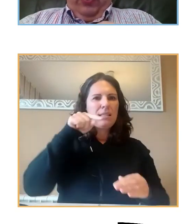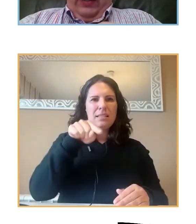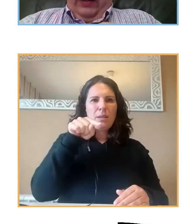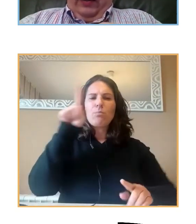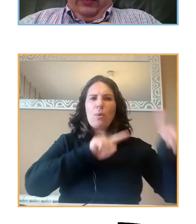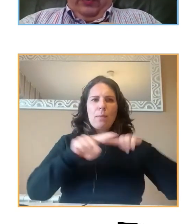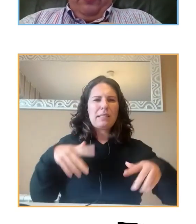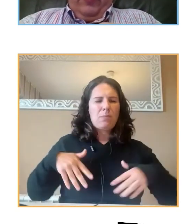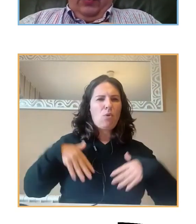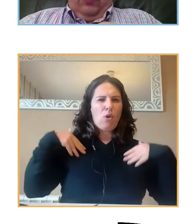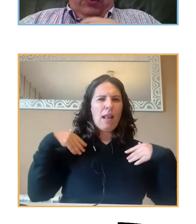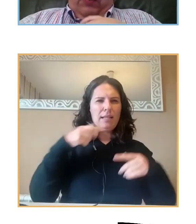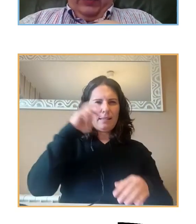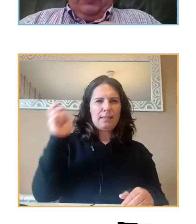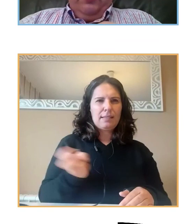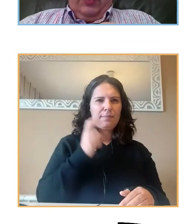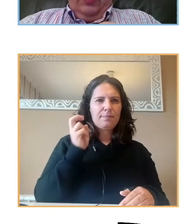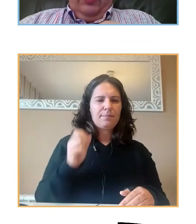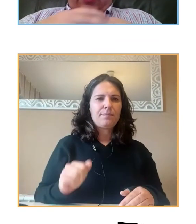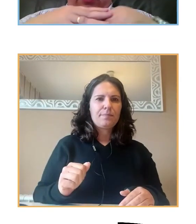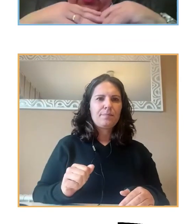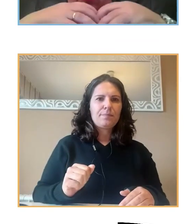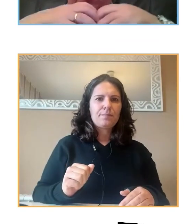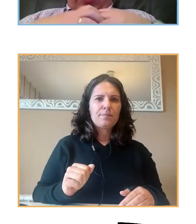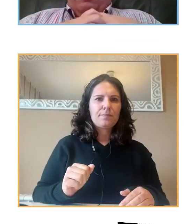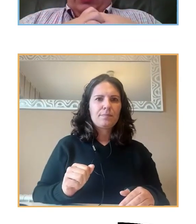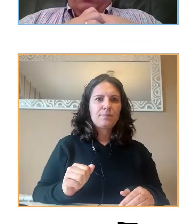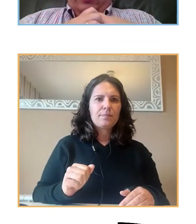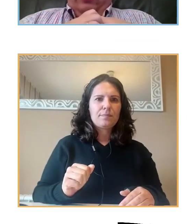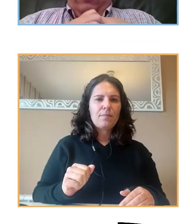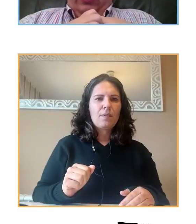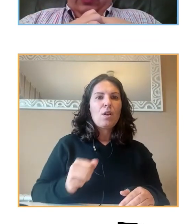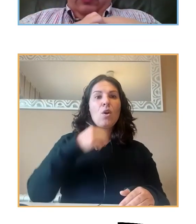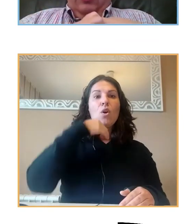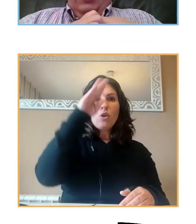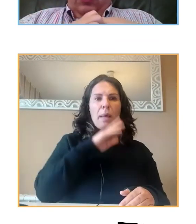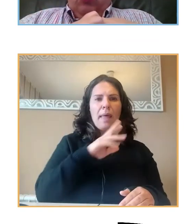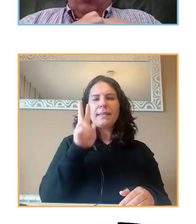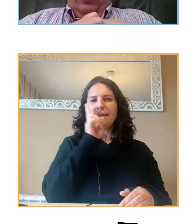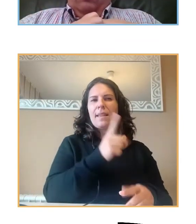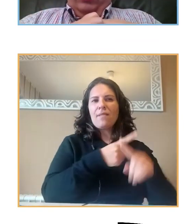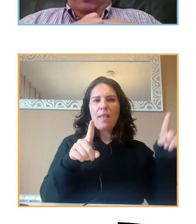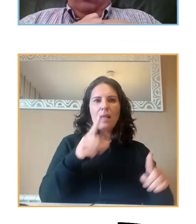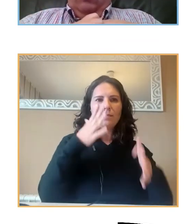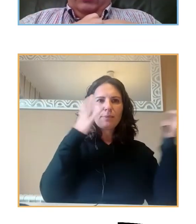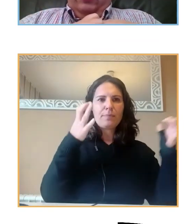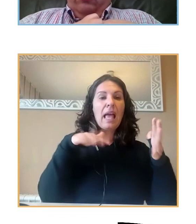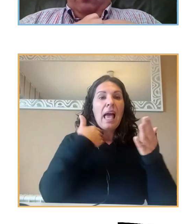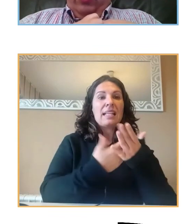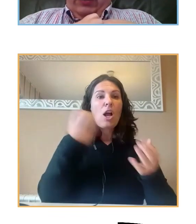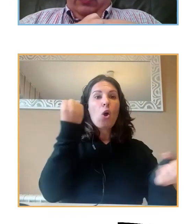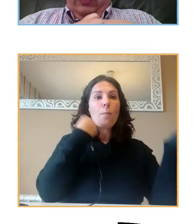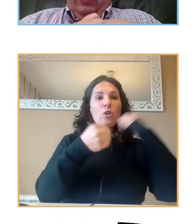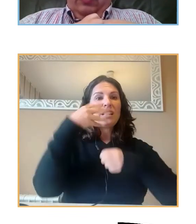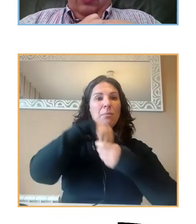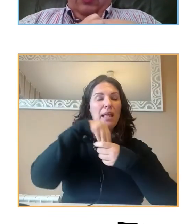problemas emocionales, etcétera, y con los iguales. Los padres perciben estas diferencias incluso en el comportamiento interno